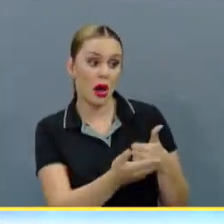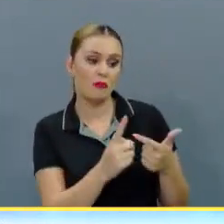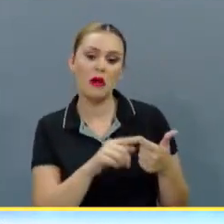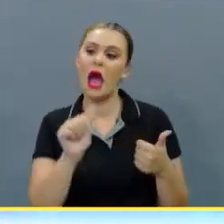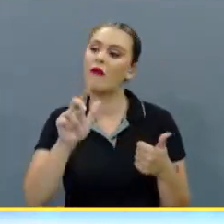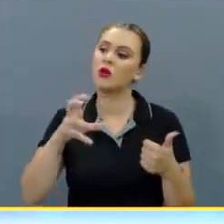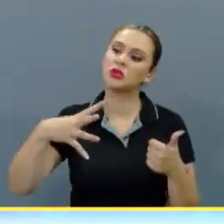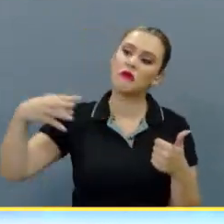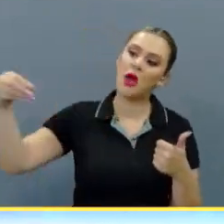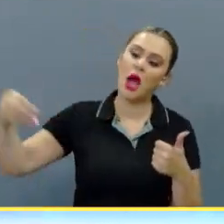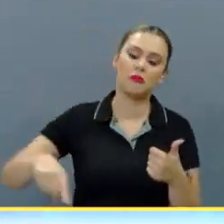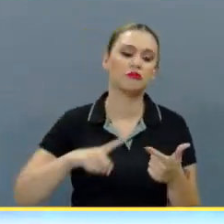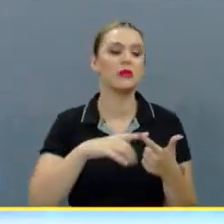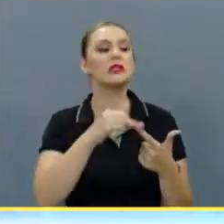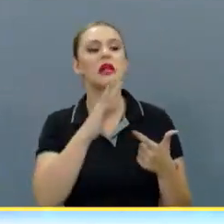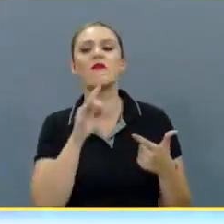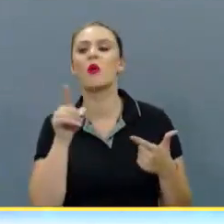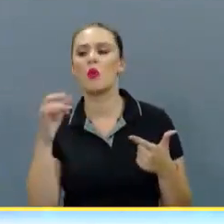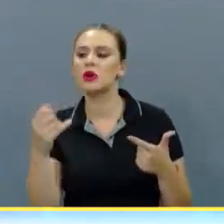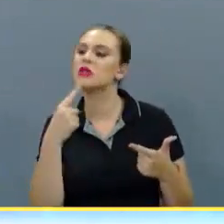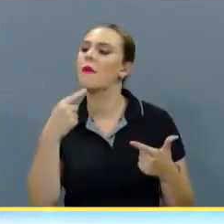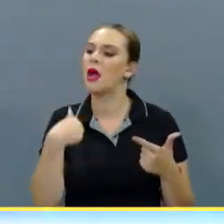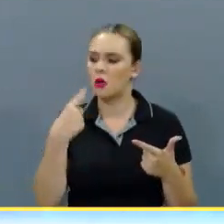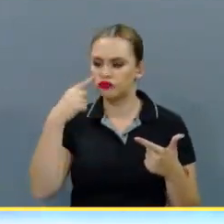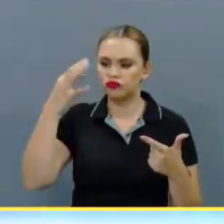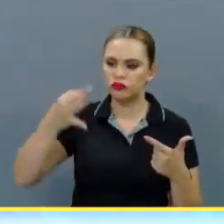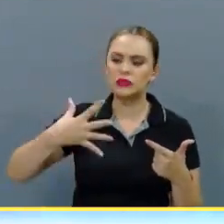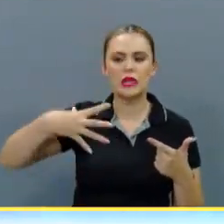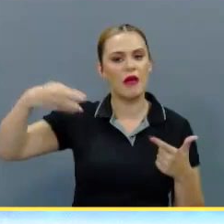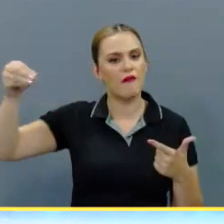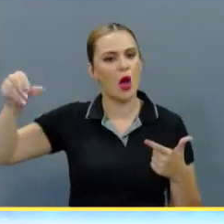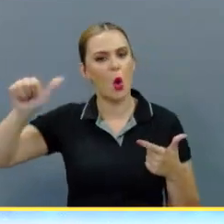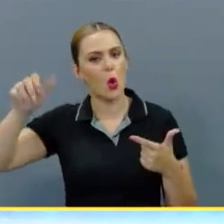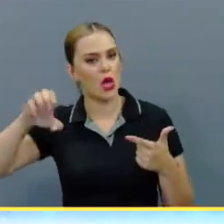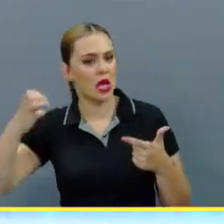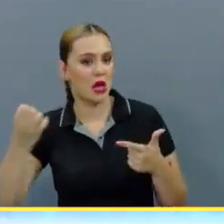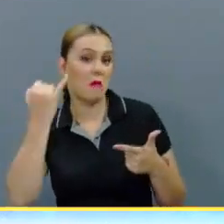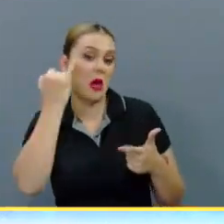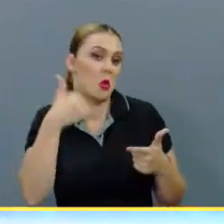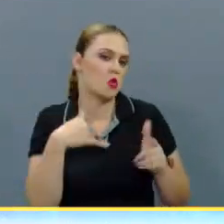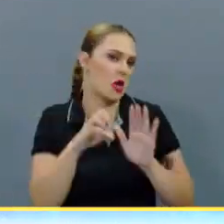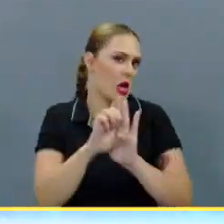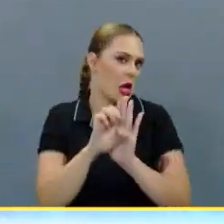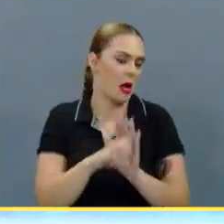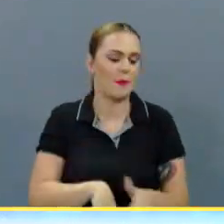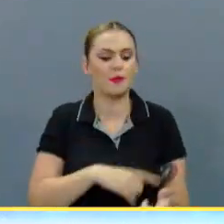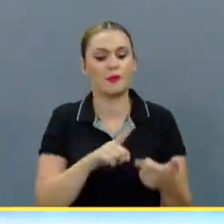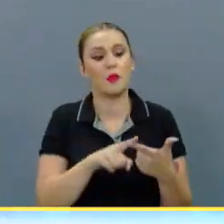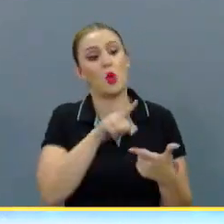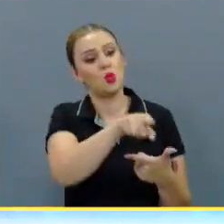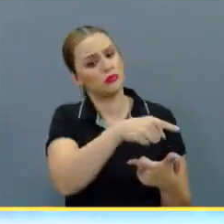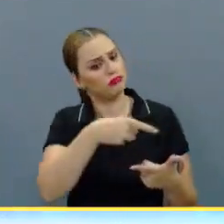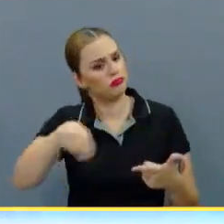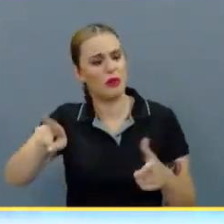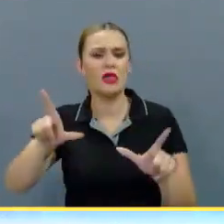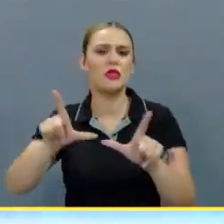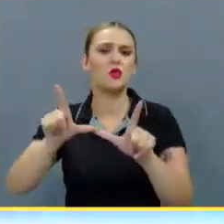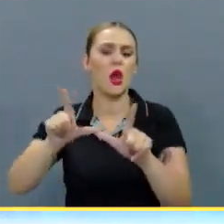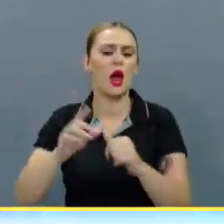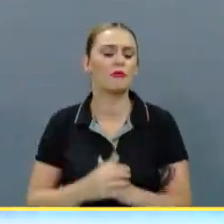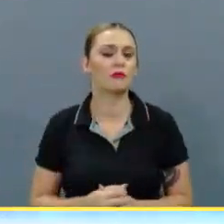Alvarado se va a ir. Ya hablé con él. Ya me lo recontra ratificó que se va a ir. Me imagino yo. Y vos vas a ser el titular.